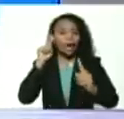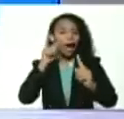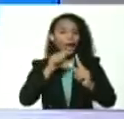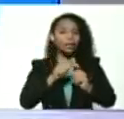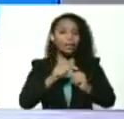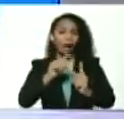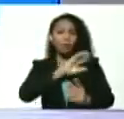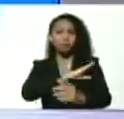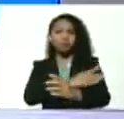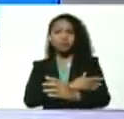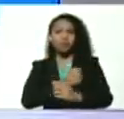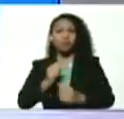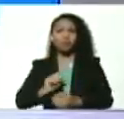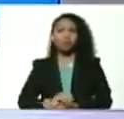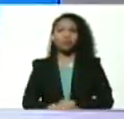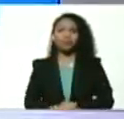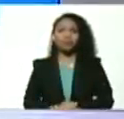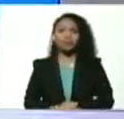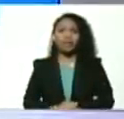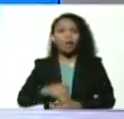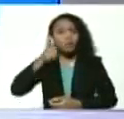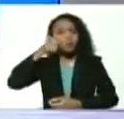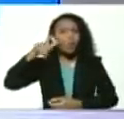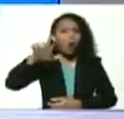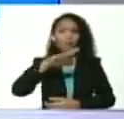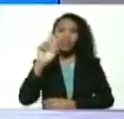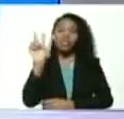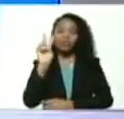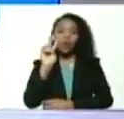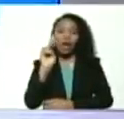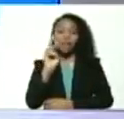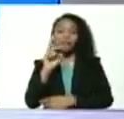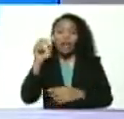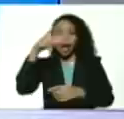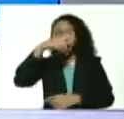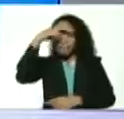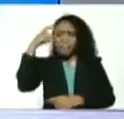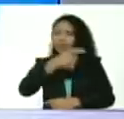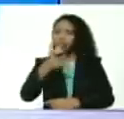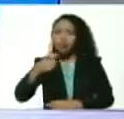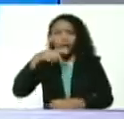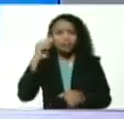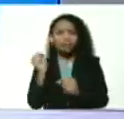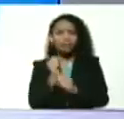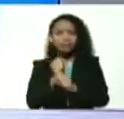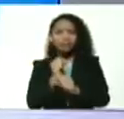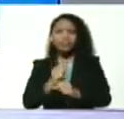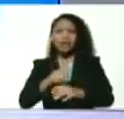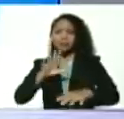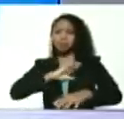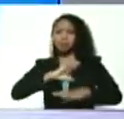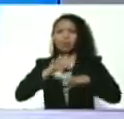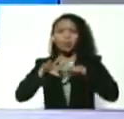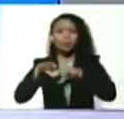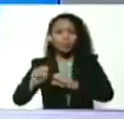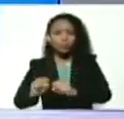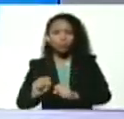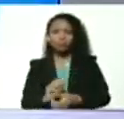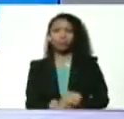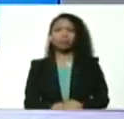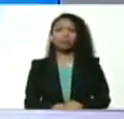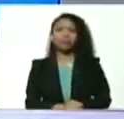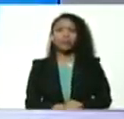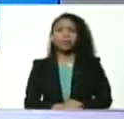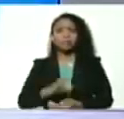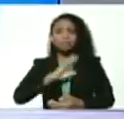empoderamiento del pueblo de Venezuela de la clase obrera el empoderamiento Héctor el empoderamiento